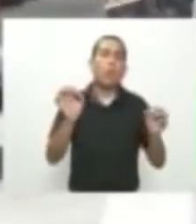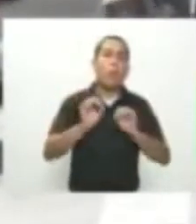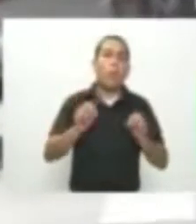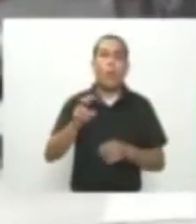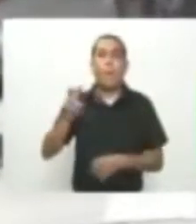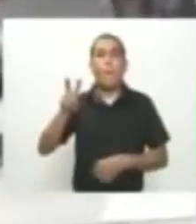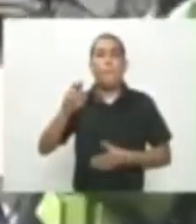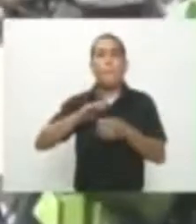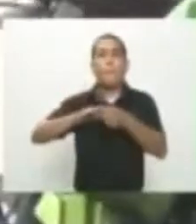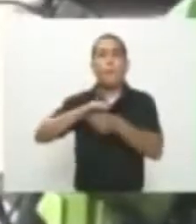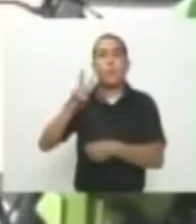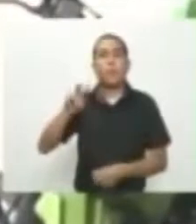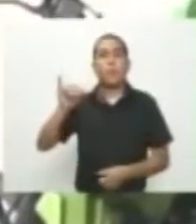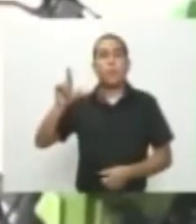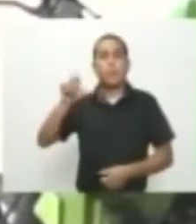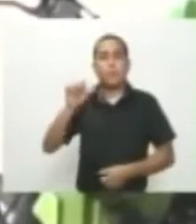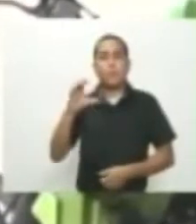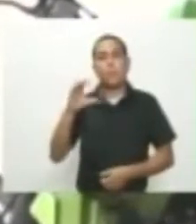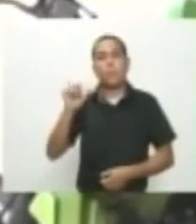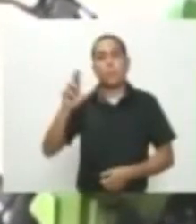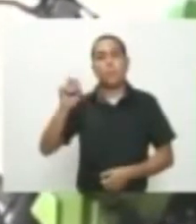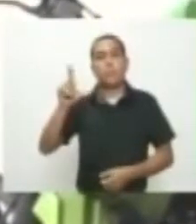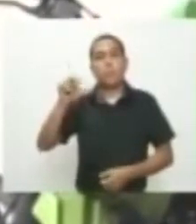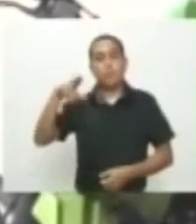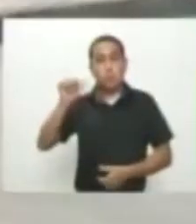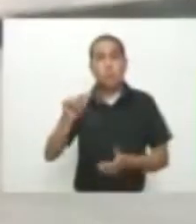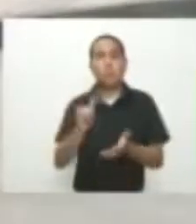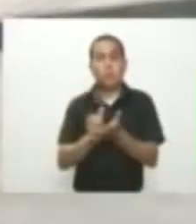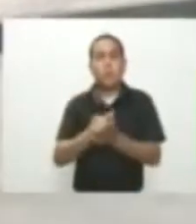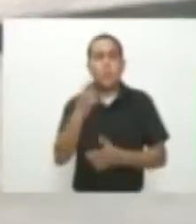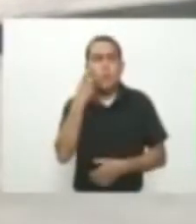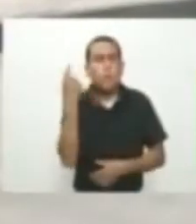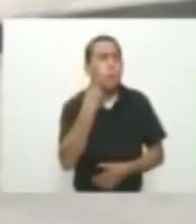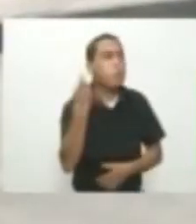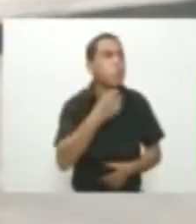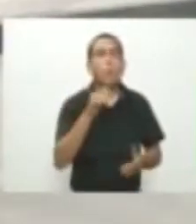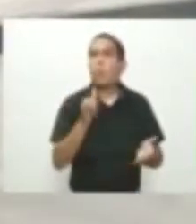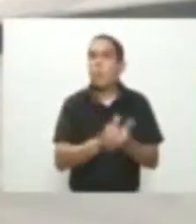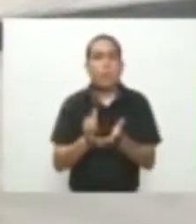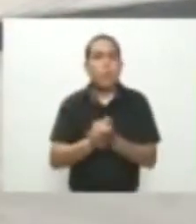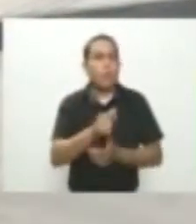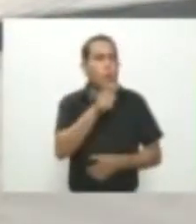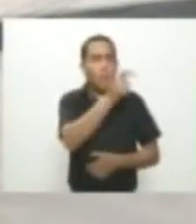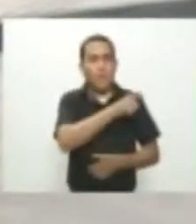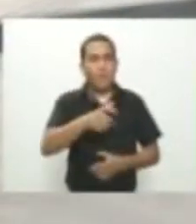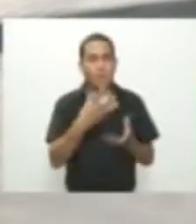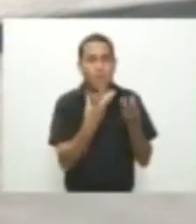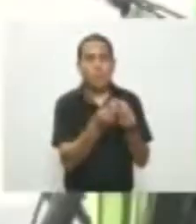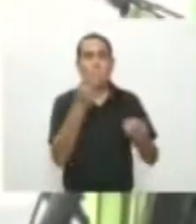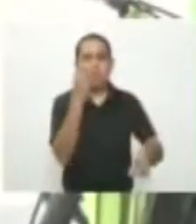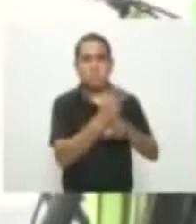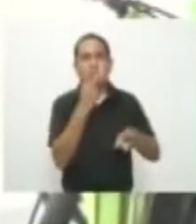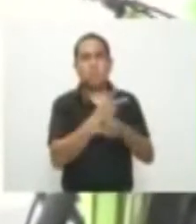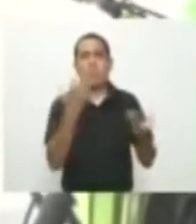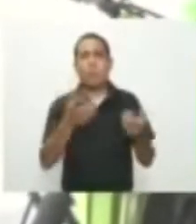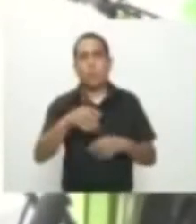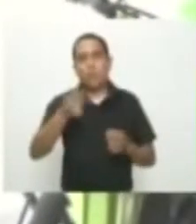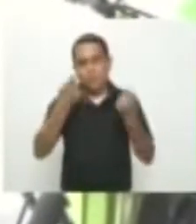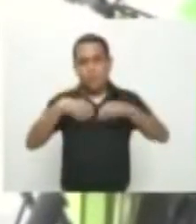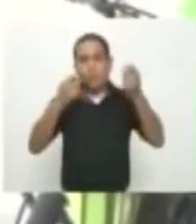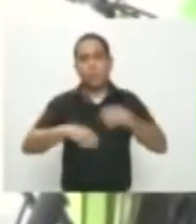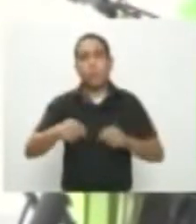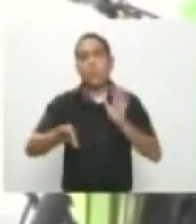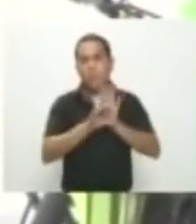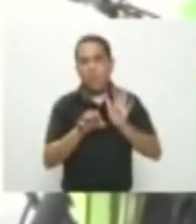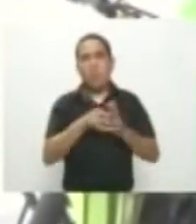donde en los últimos meses se han asestado varios golpes a las estructuras dedicadas al narcotráfico y al